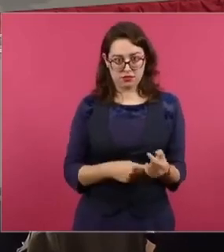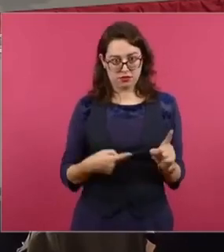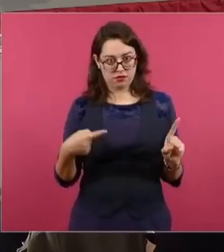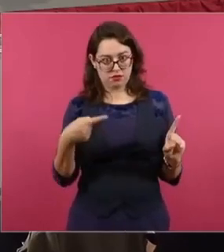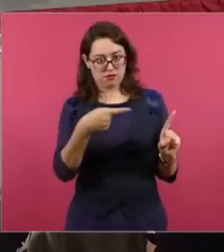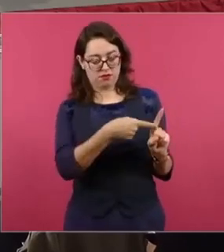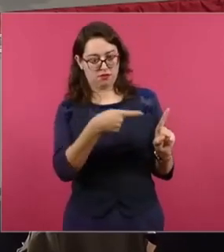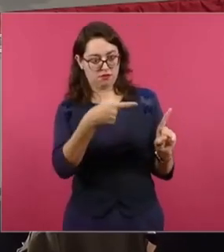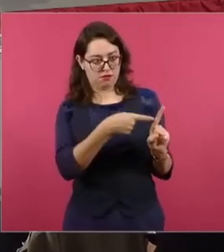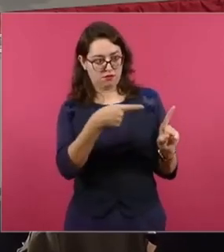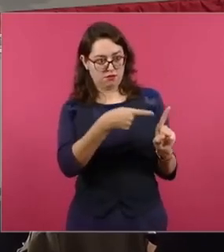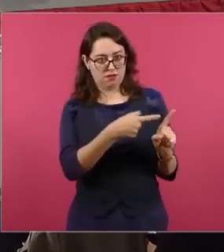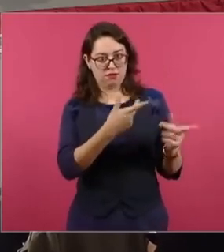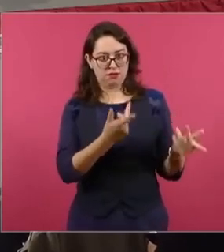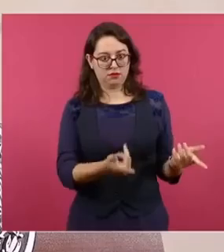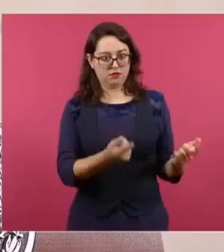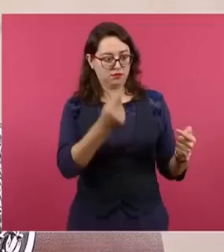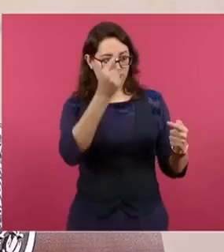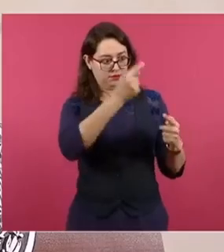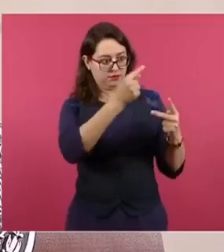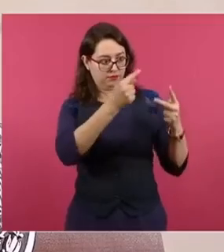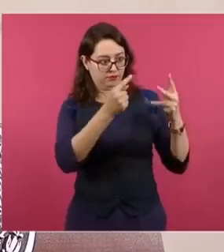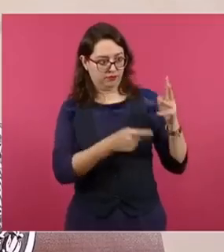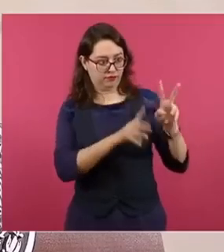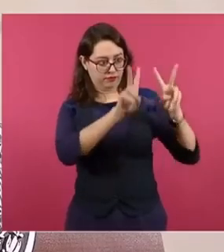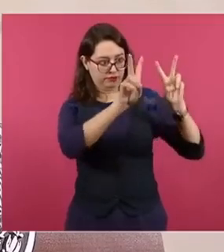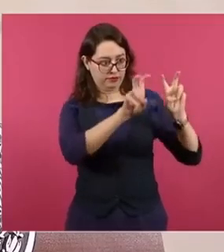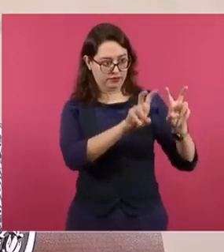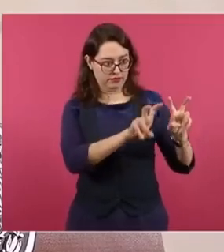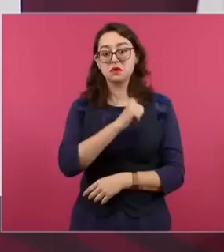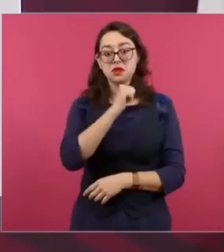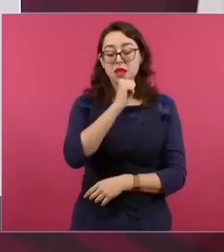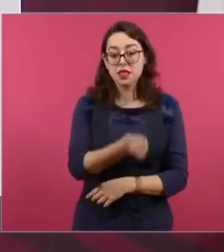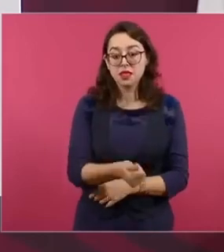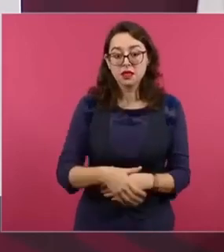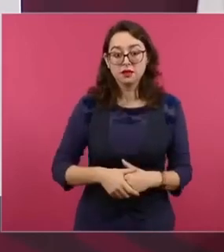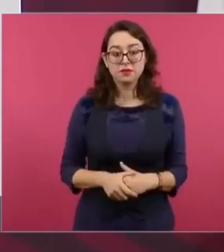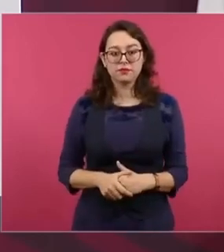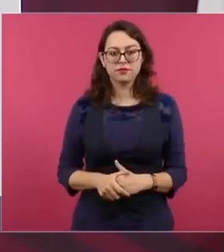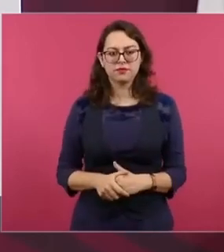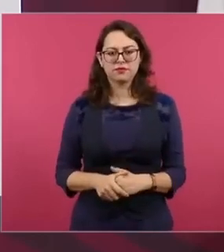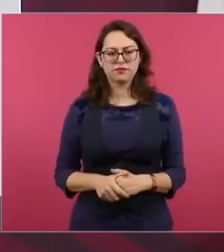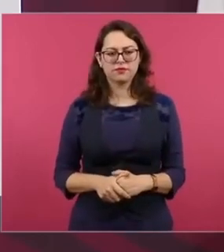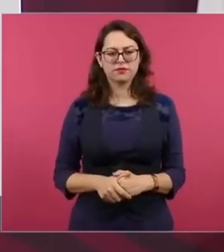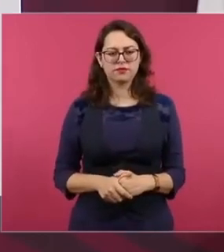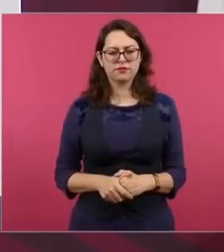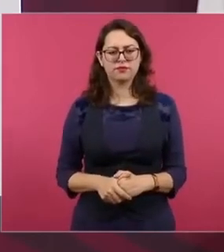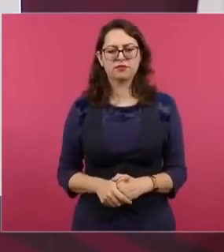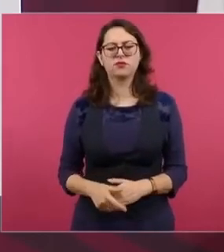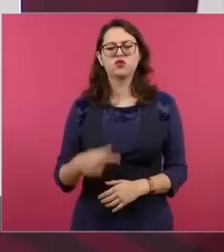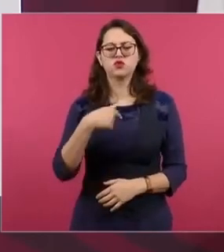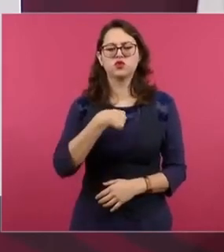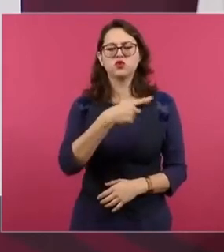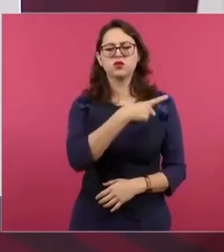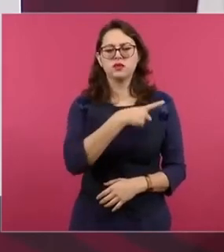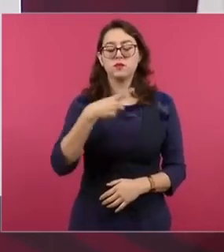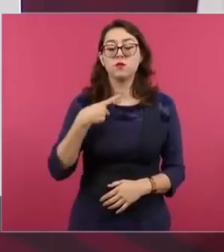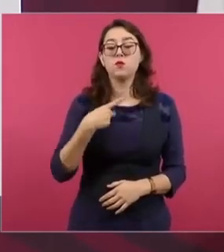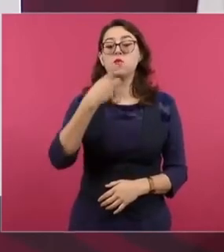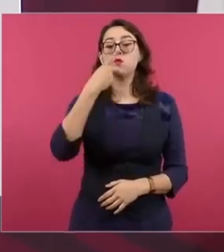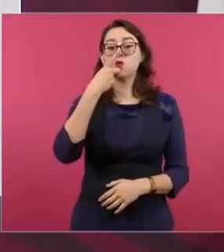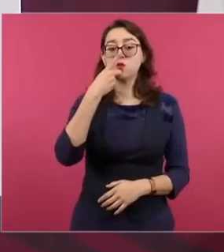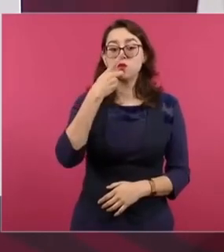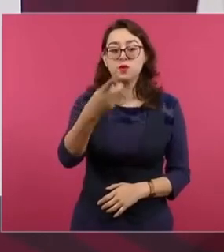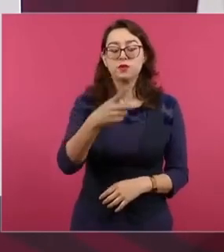Televisa, ni Azteca, ni Imagen. Pero tengo que partir diciendo que hay una cultura